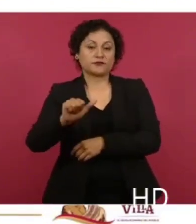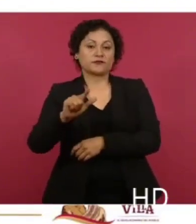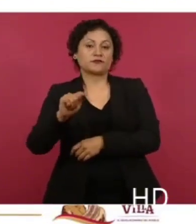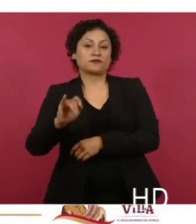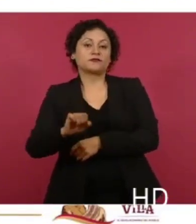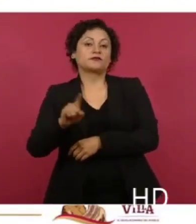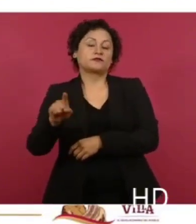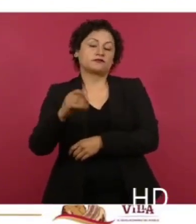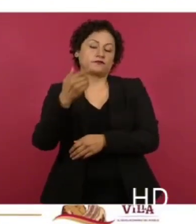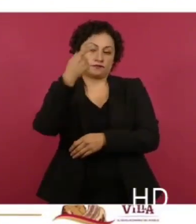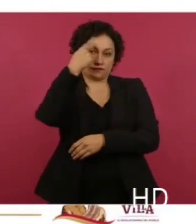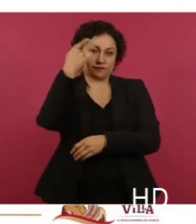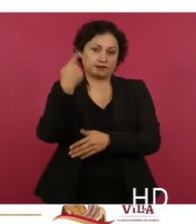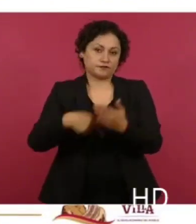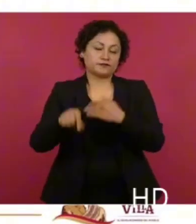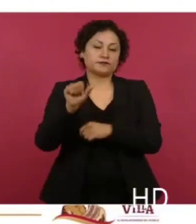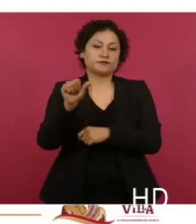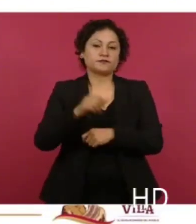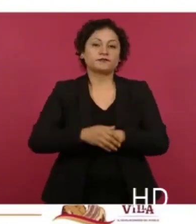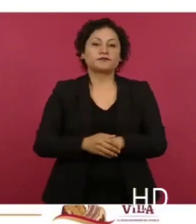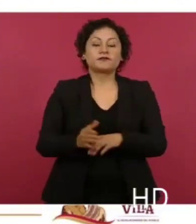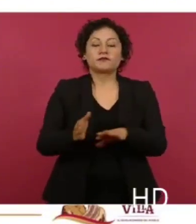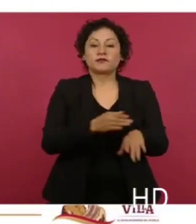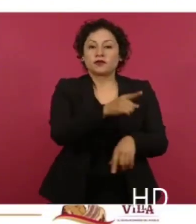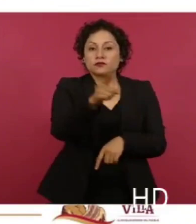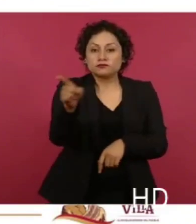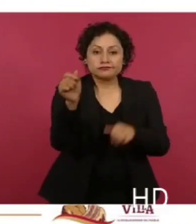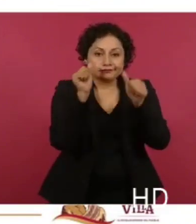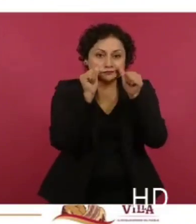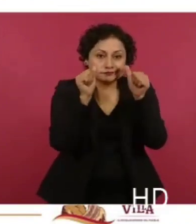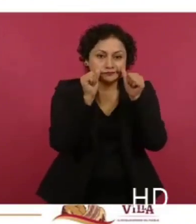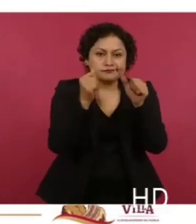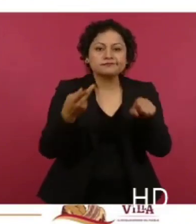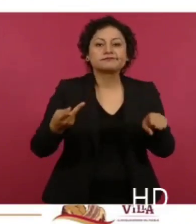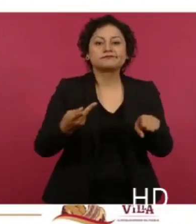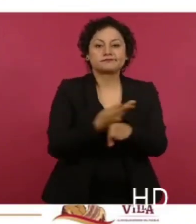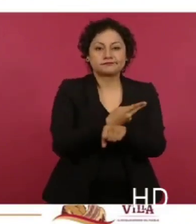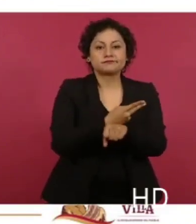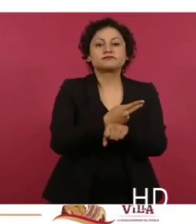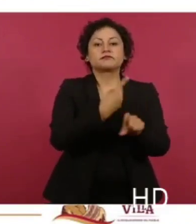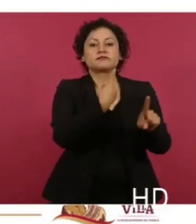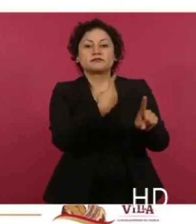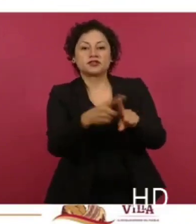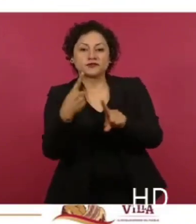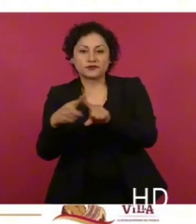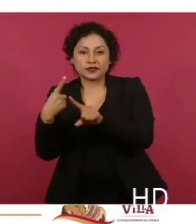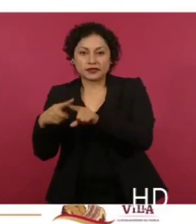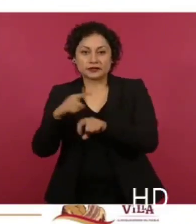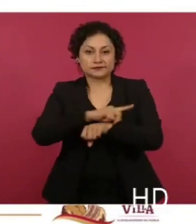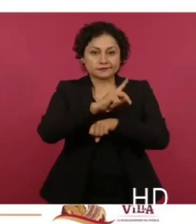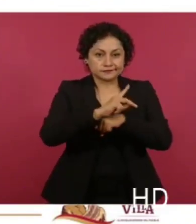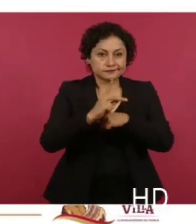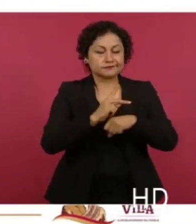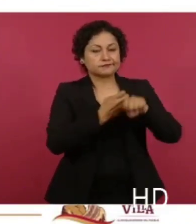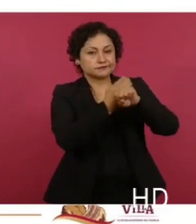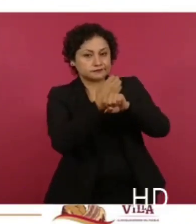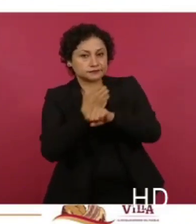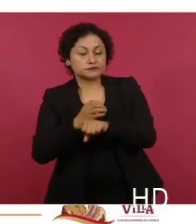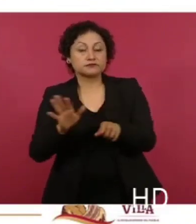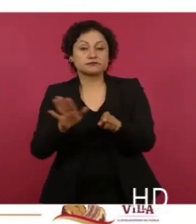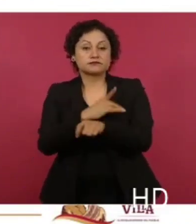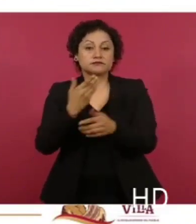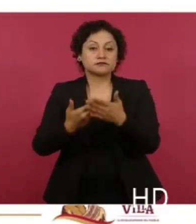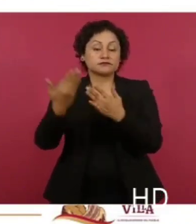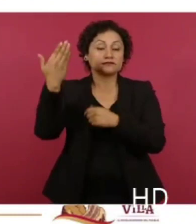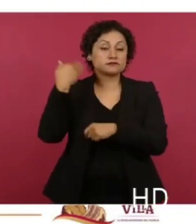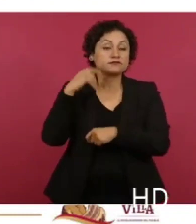Vale la pena estar muy pendiente de las coyunturas geopolíticas que están presentando, pues con corte al 13 de octubre pasado, la mezcla